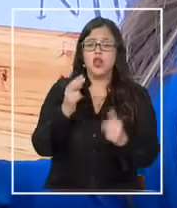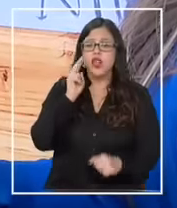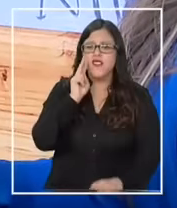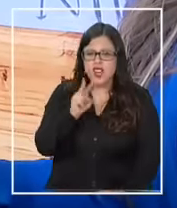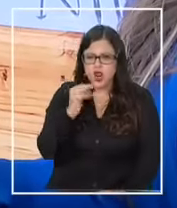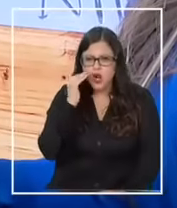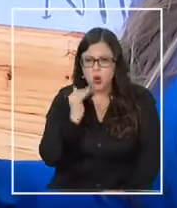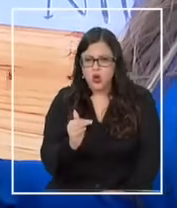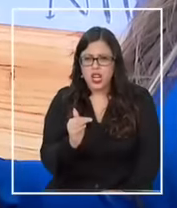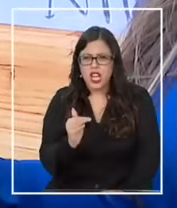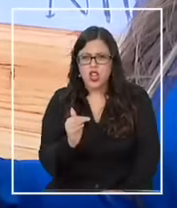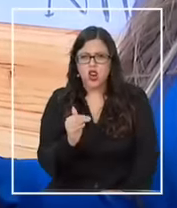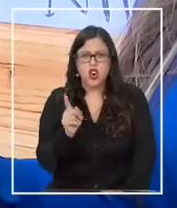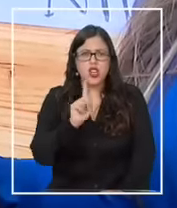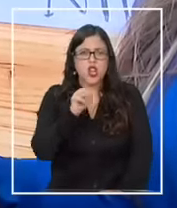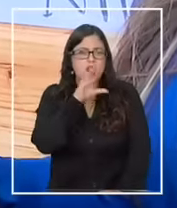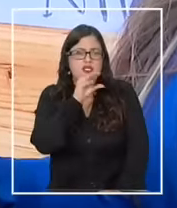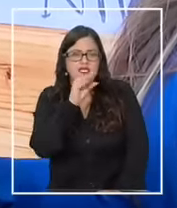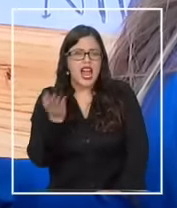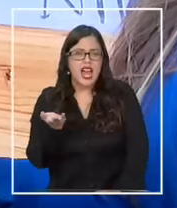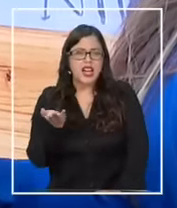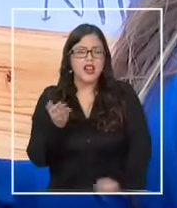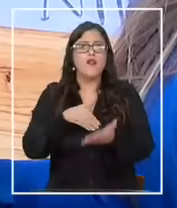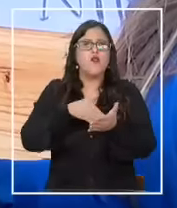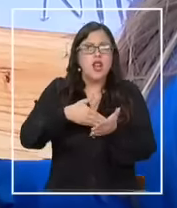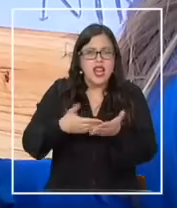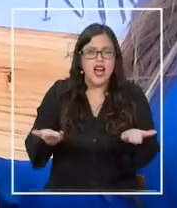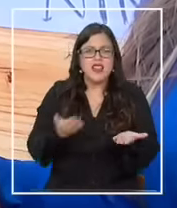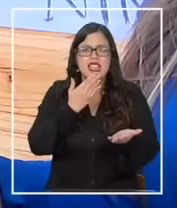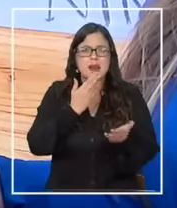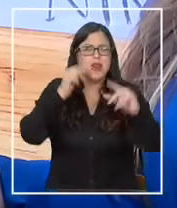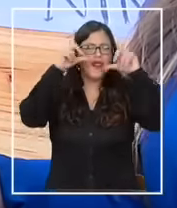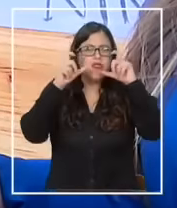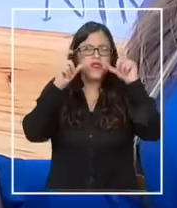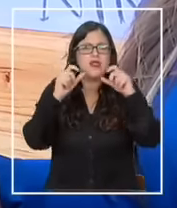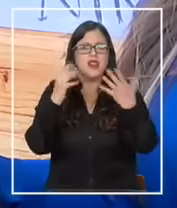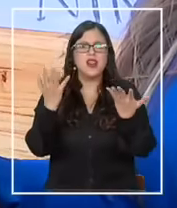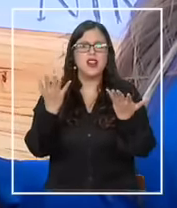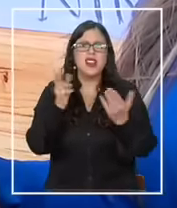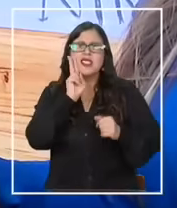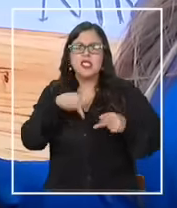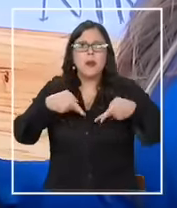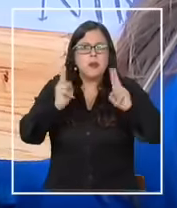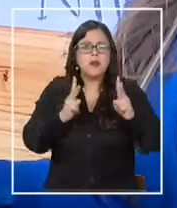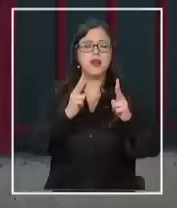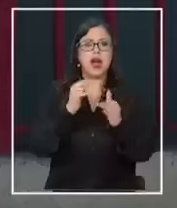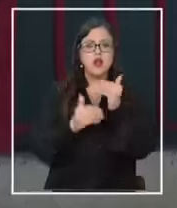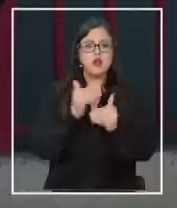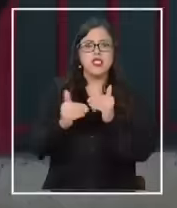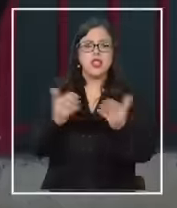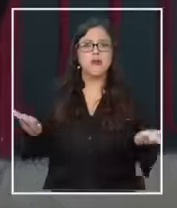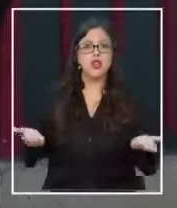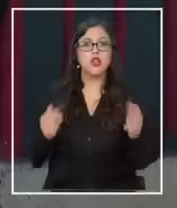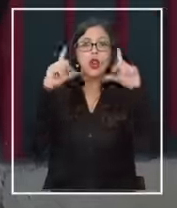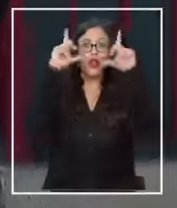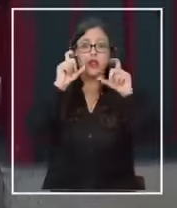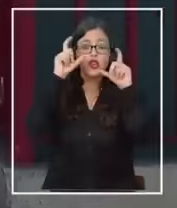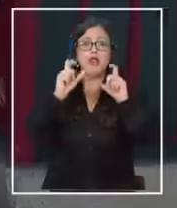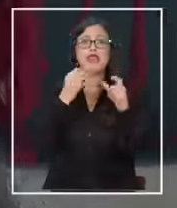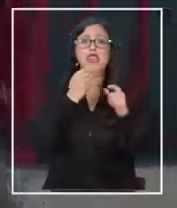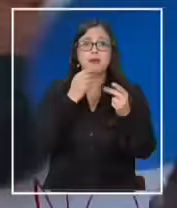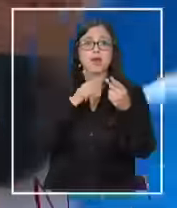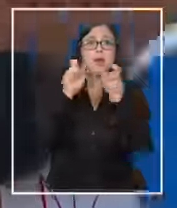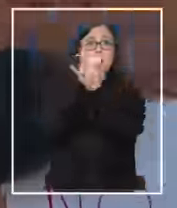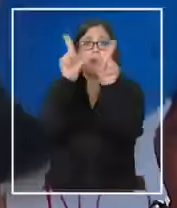hablar que vieron en mi hijo lo otro tomaron fotografías sin nuestro consentimiento a los procedimientos a la fotografía se